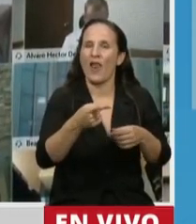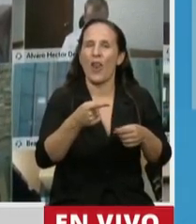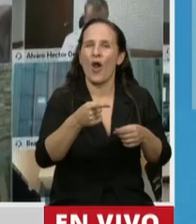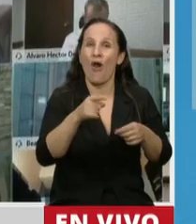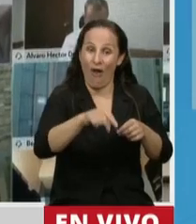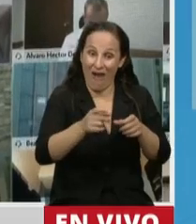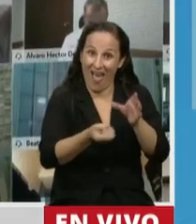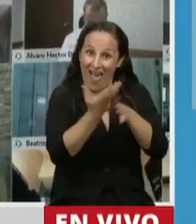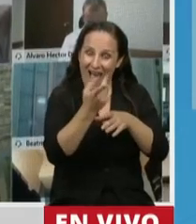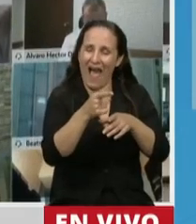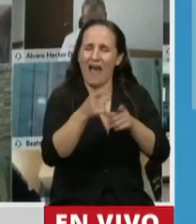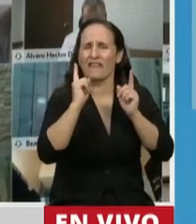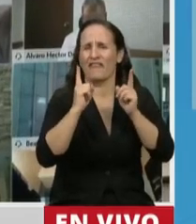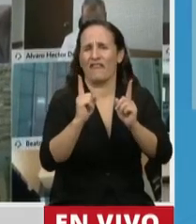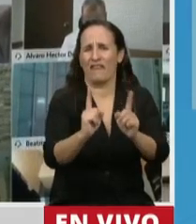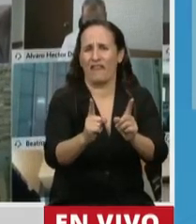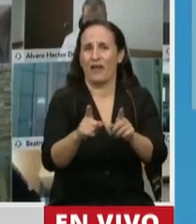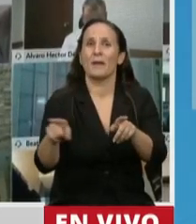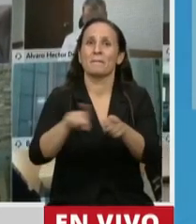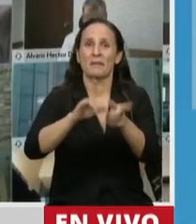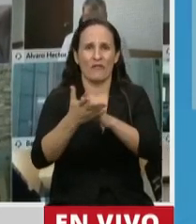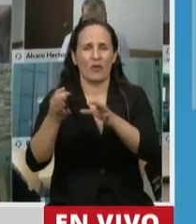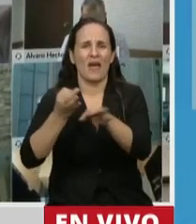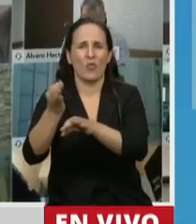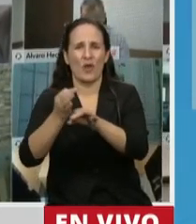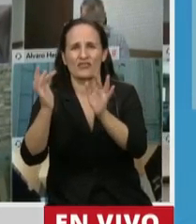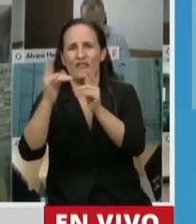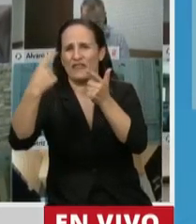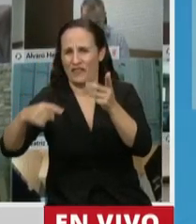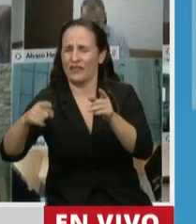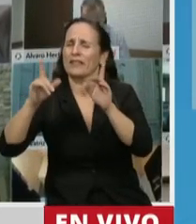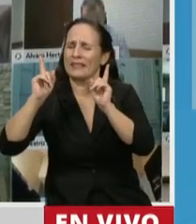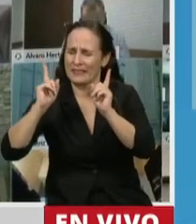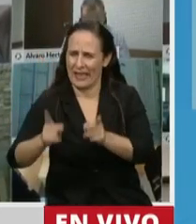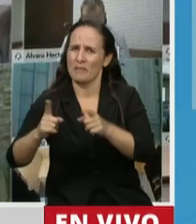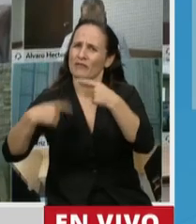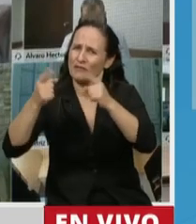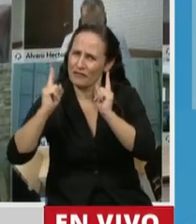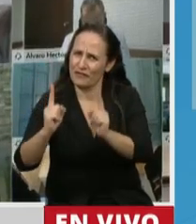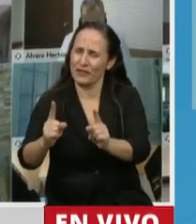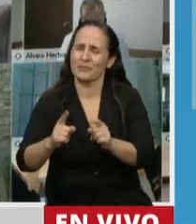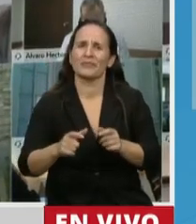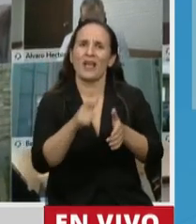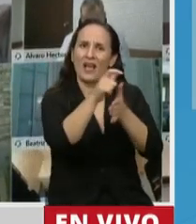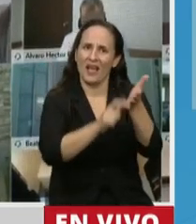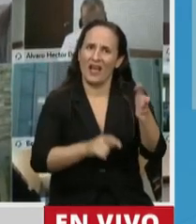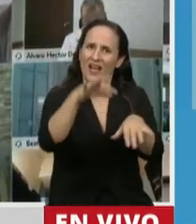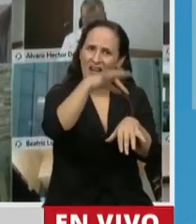quedarse, como viene para quedarse la educación a distancia, viene para quedarse las recetas,